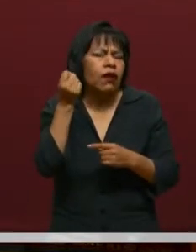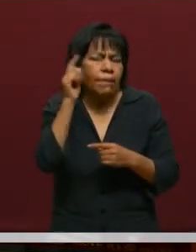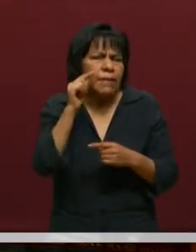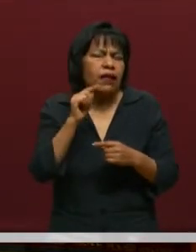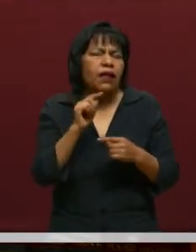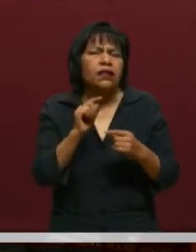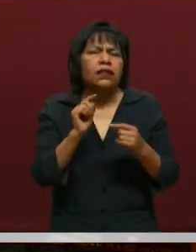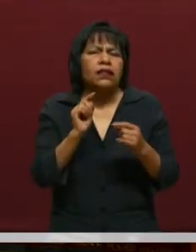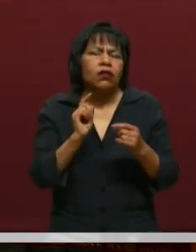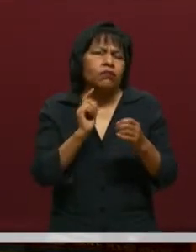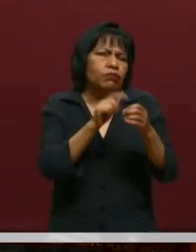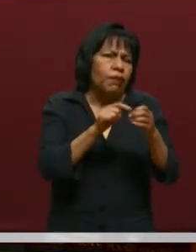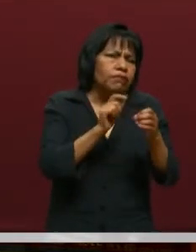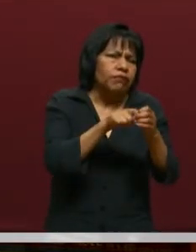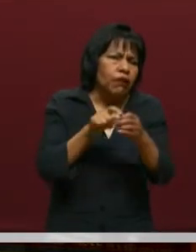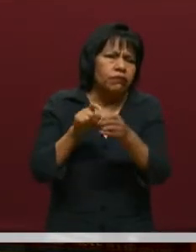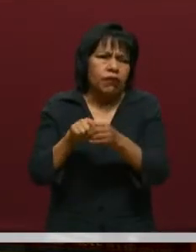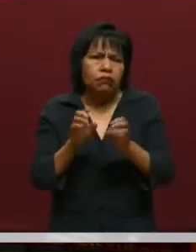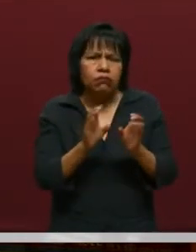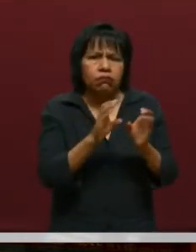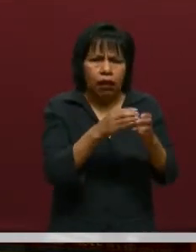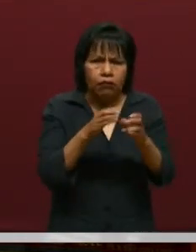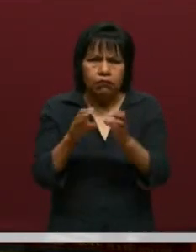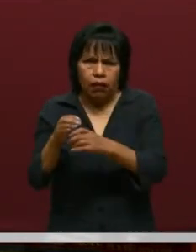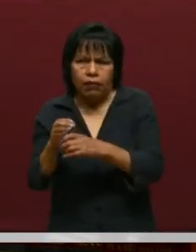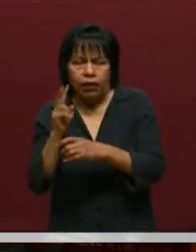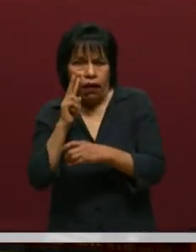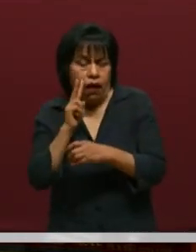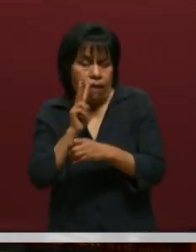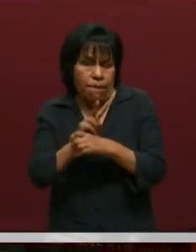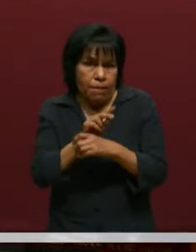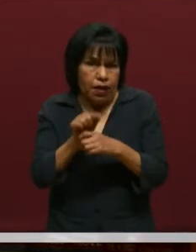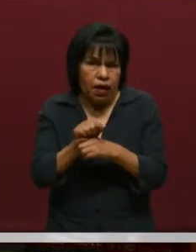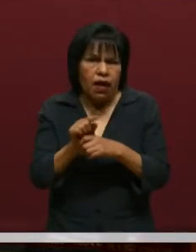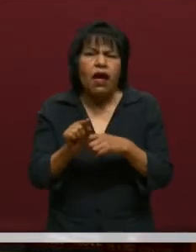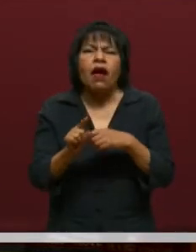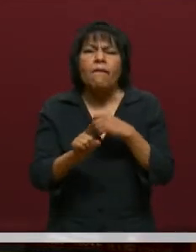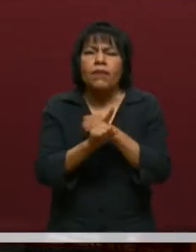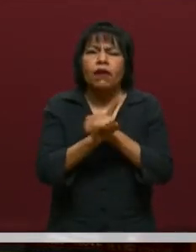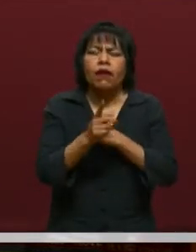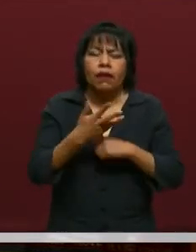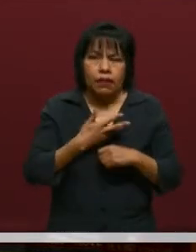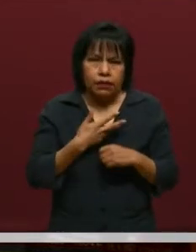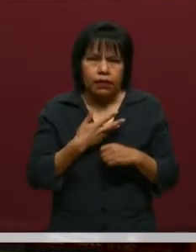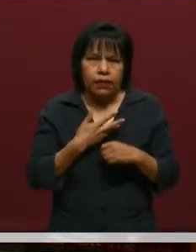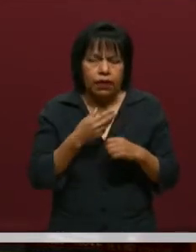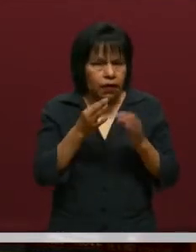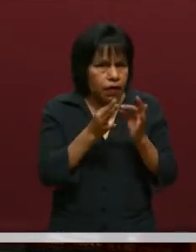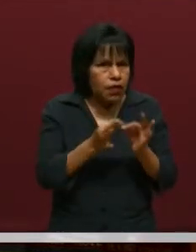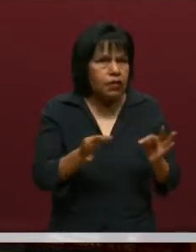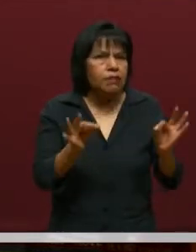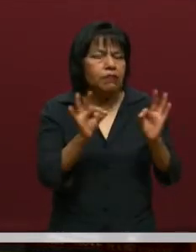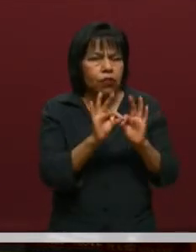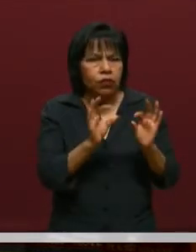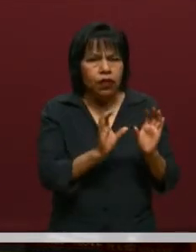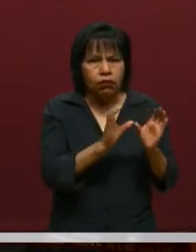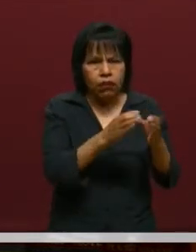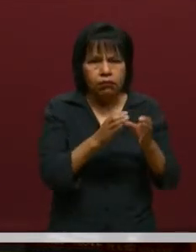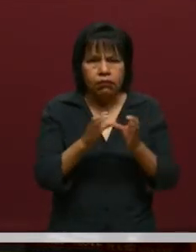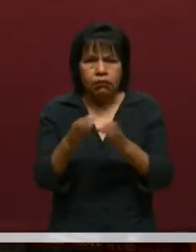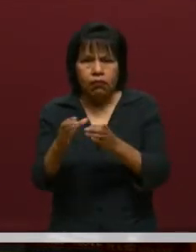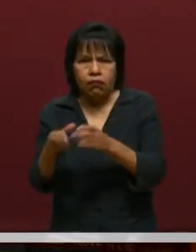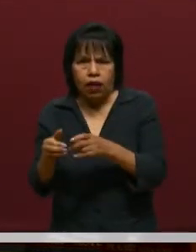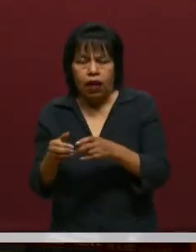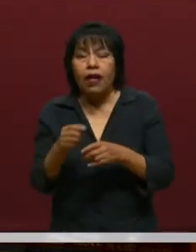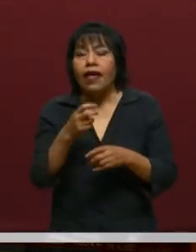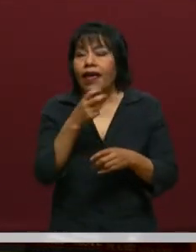comunidades y resolver problemas que ahí existen. En realidad, la importancia de los cuerpos académicos es que ellos son los que